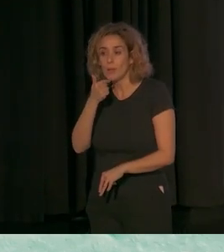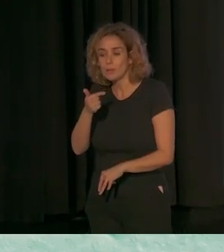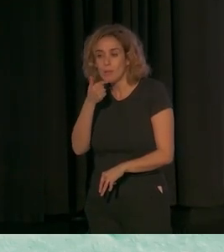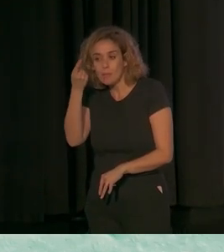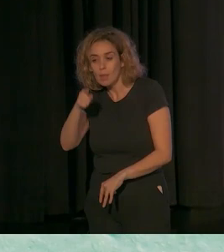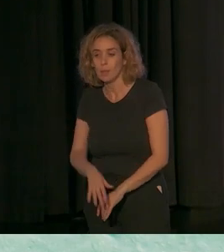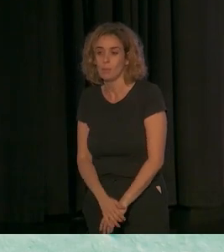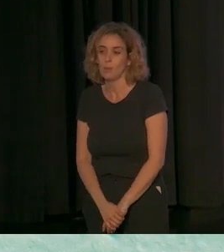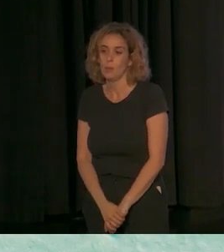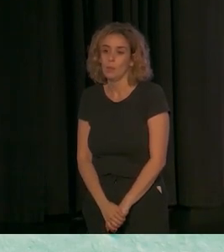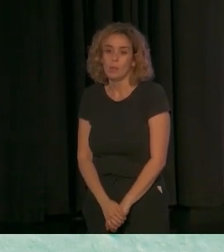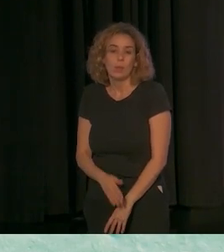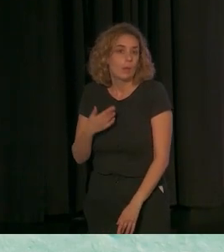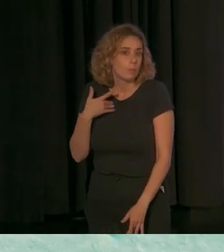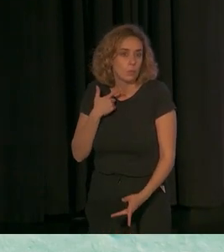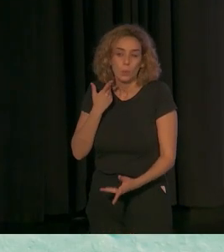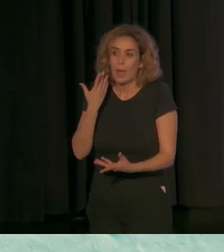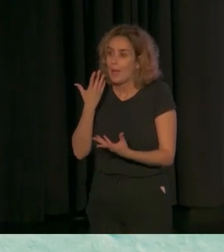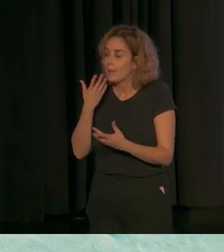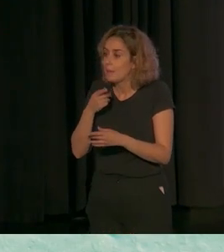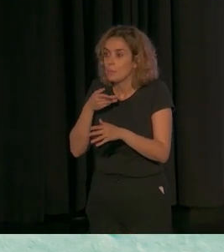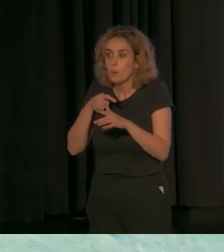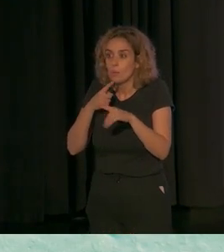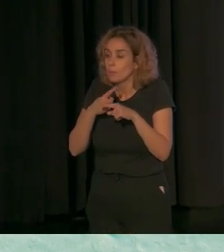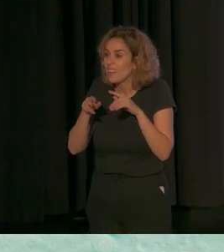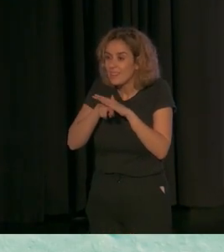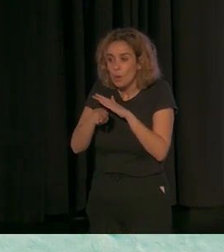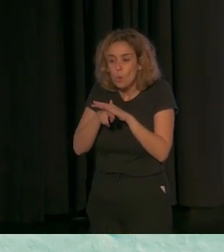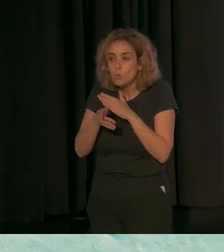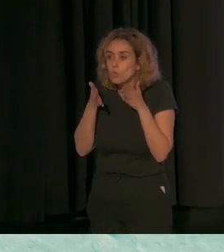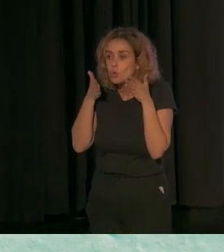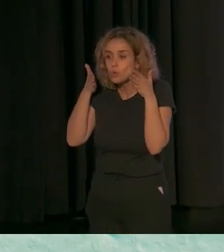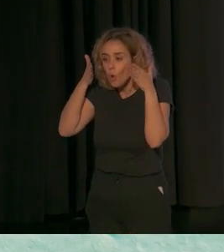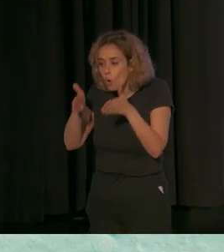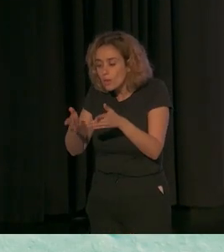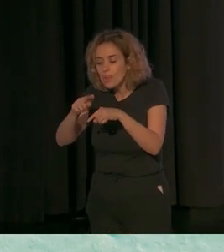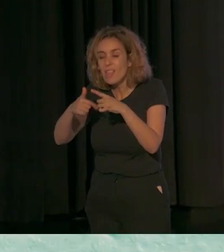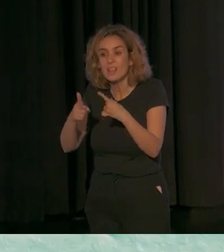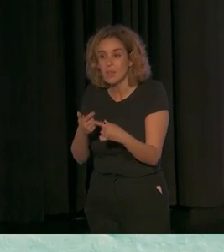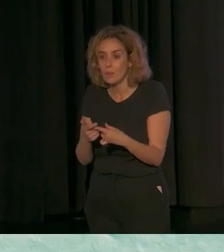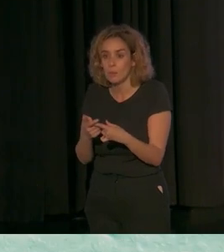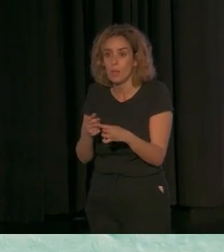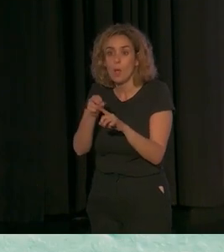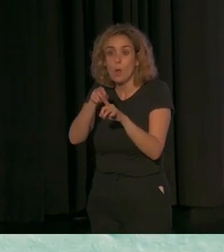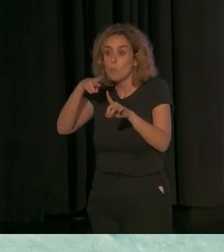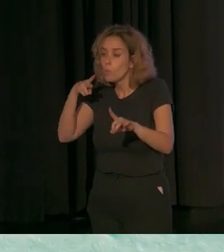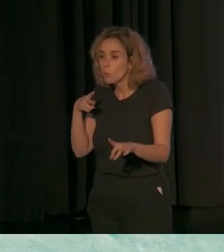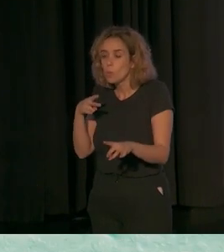decir, hay excesivas iniciativas a veces orientadas a la familia desde distintos